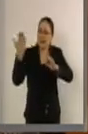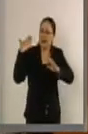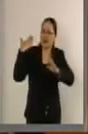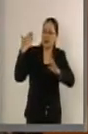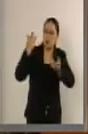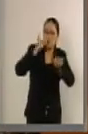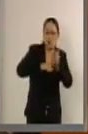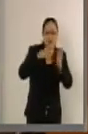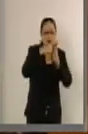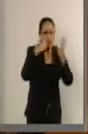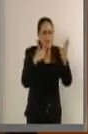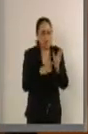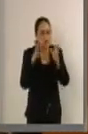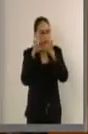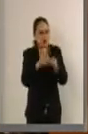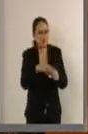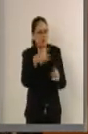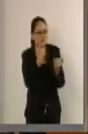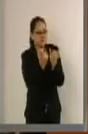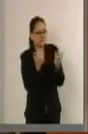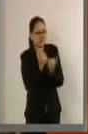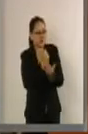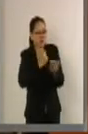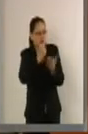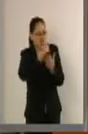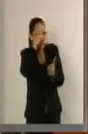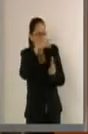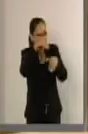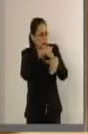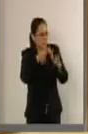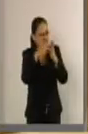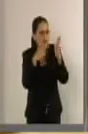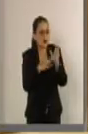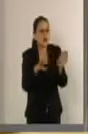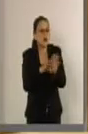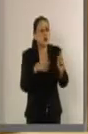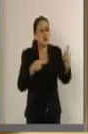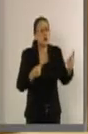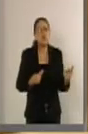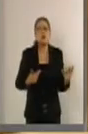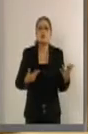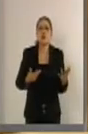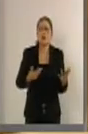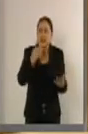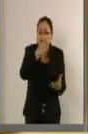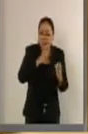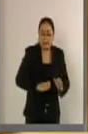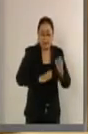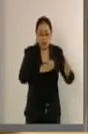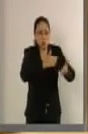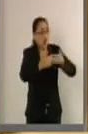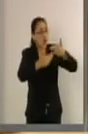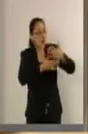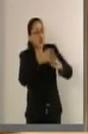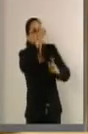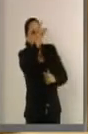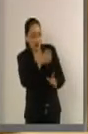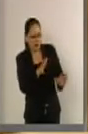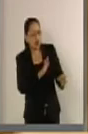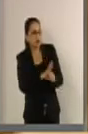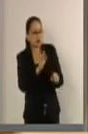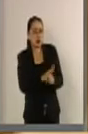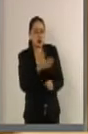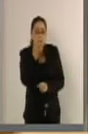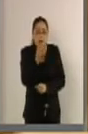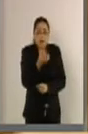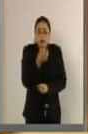reglamento del tamaño del reglamento de la Ciudad de México, de los más modernos, pues seguramente ni su